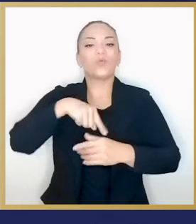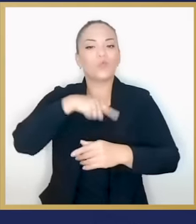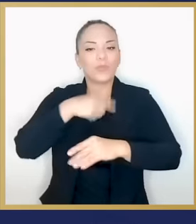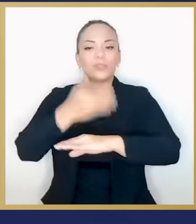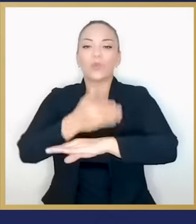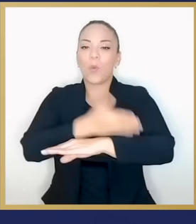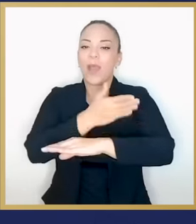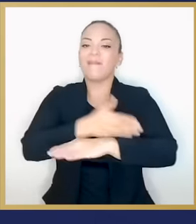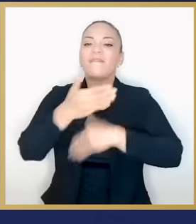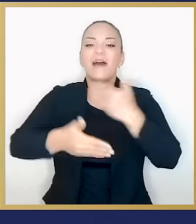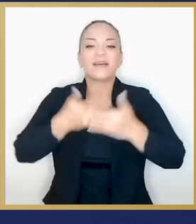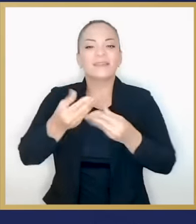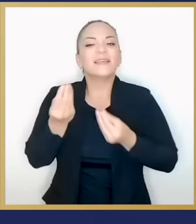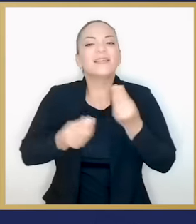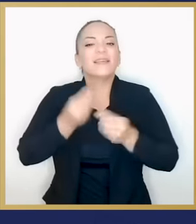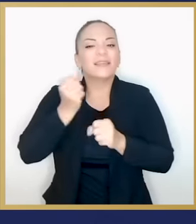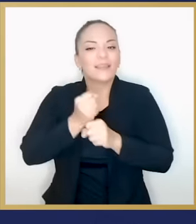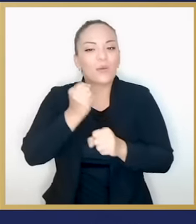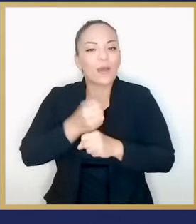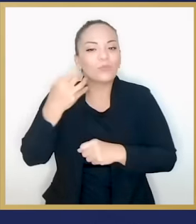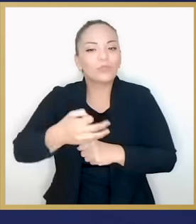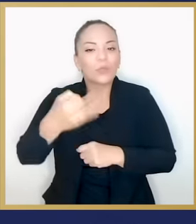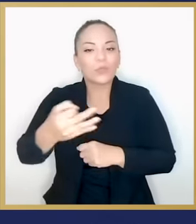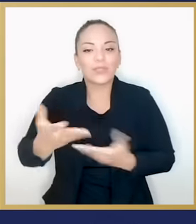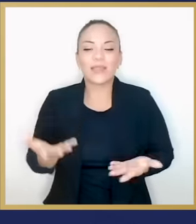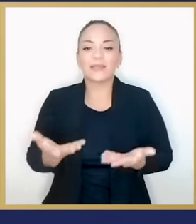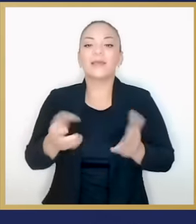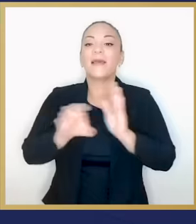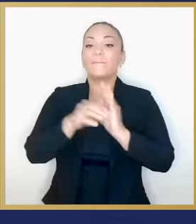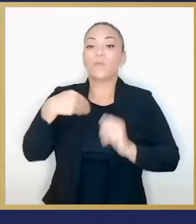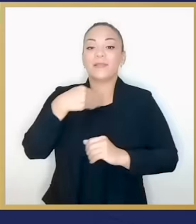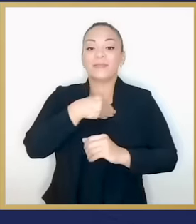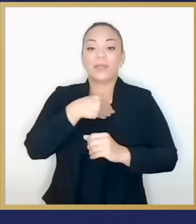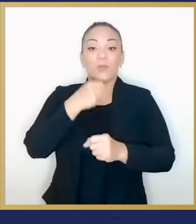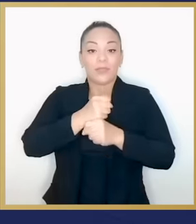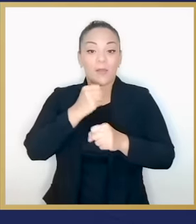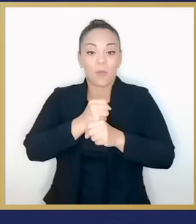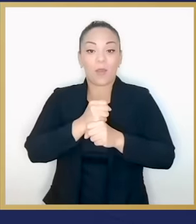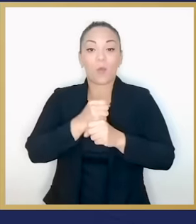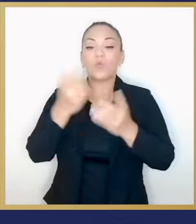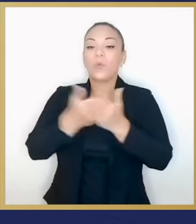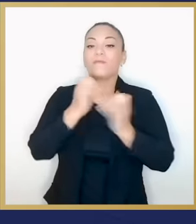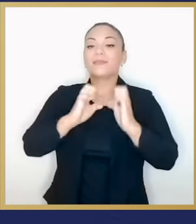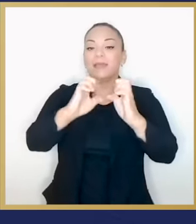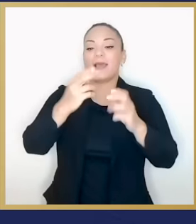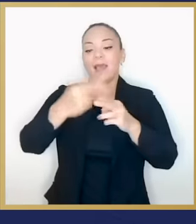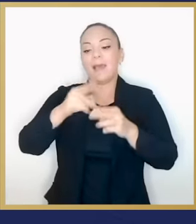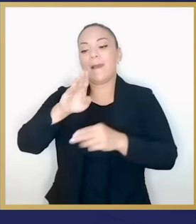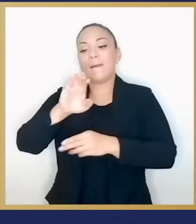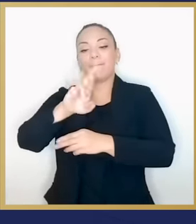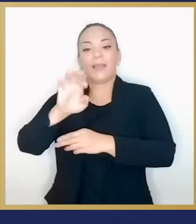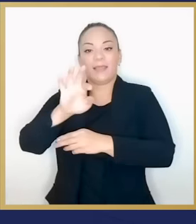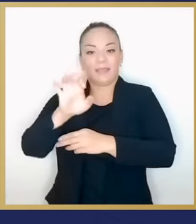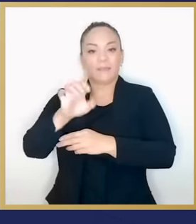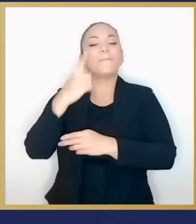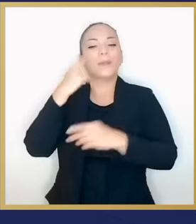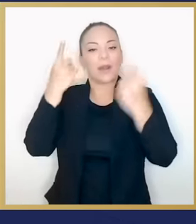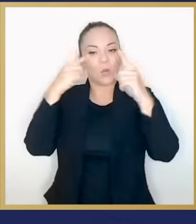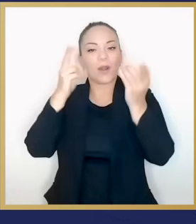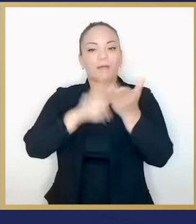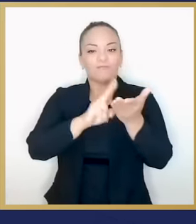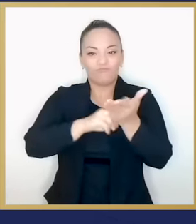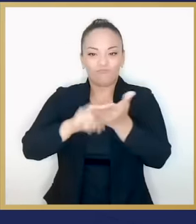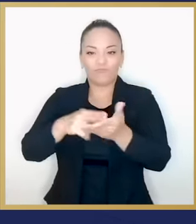avance. Lo que hacemos todos los días desde el Ministerio de Trabajo con BRETE, nuestra Estrategia de Empleo,